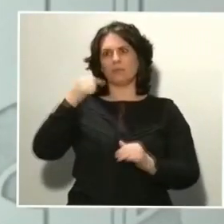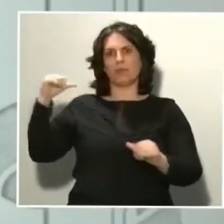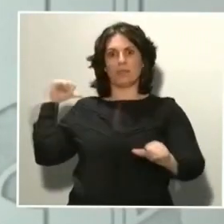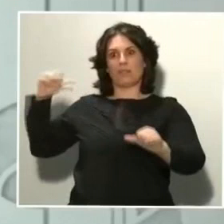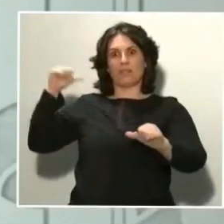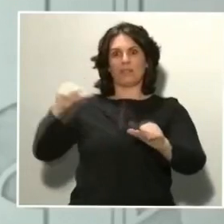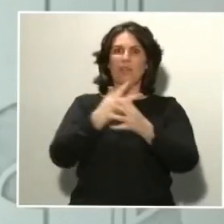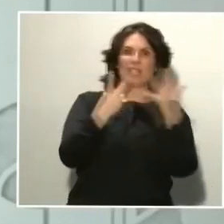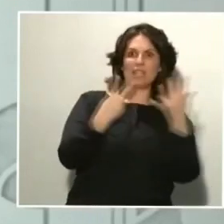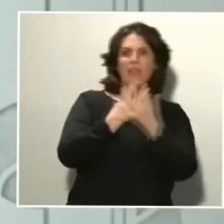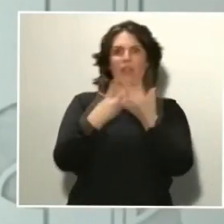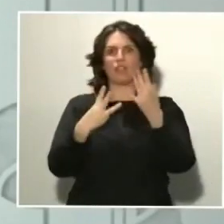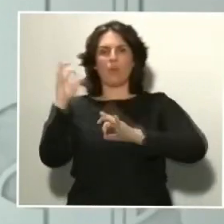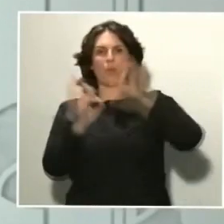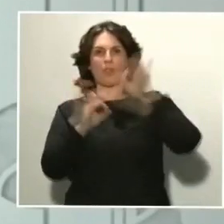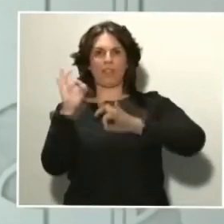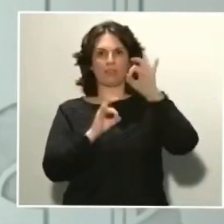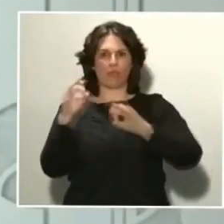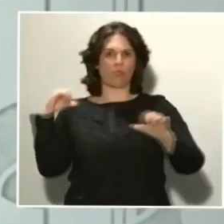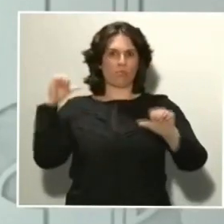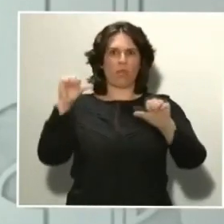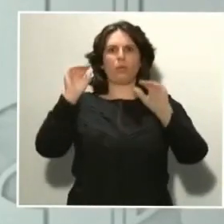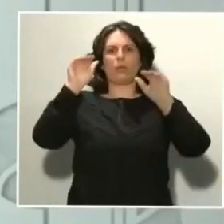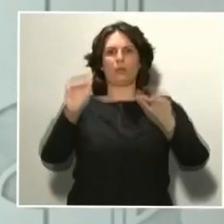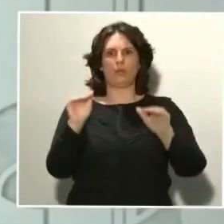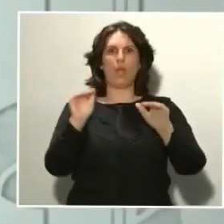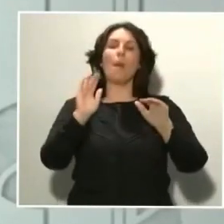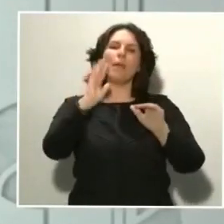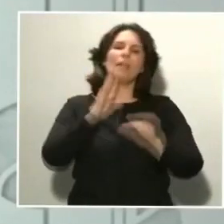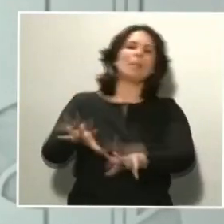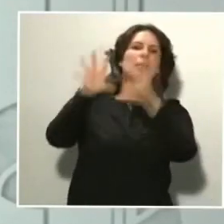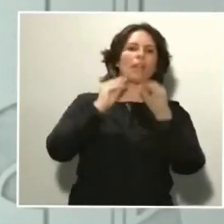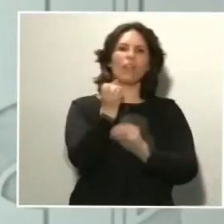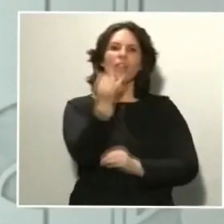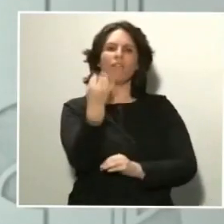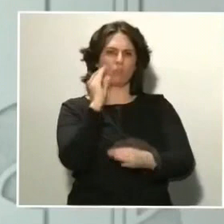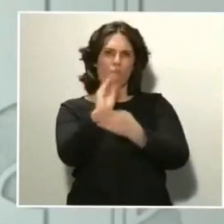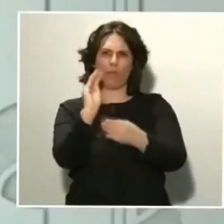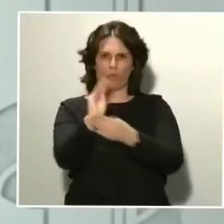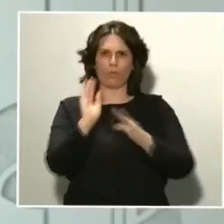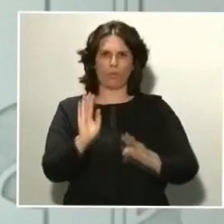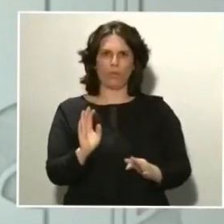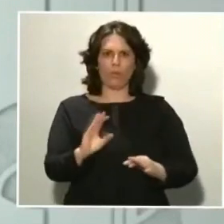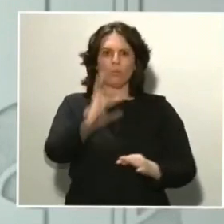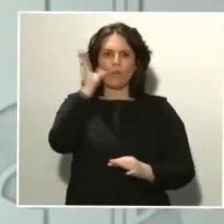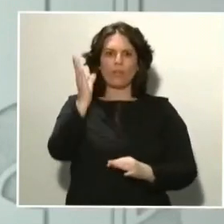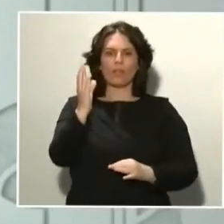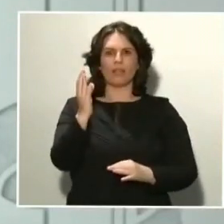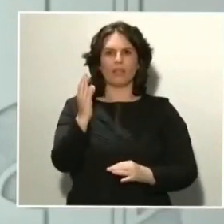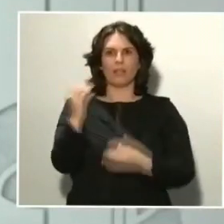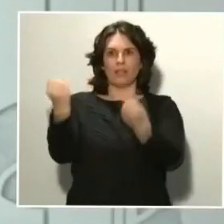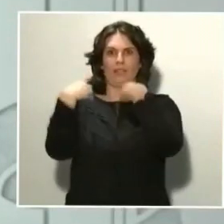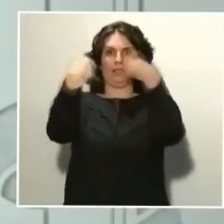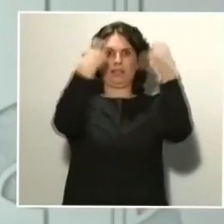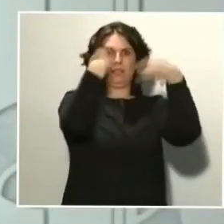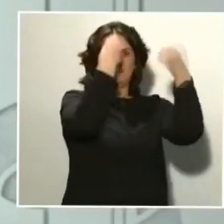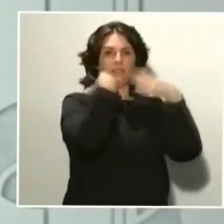18%. De todas formas, hay que tener mucho cuidado con la interpretación de estas cifras, porque la notificación de casos está sujeta a